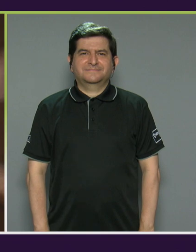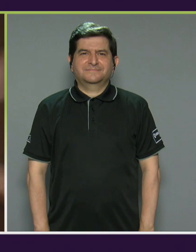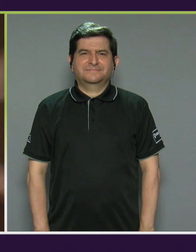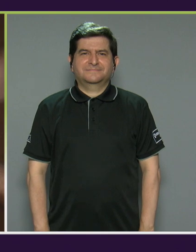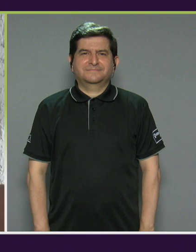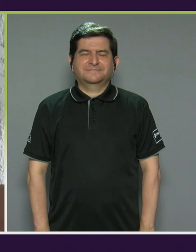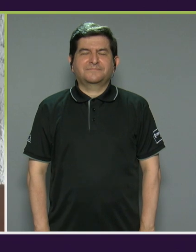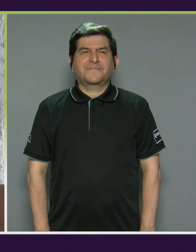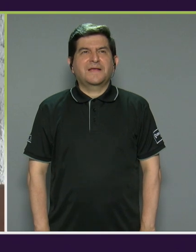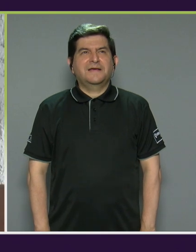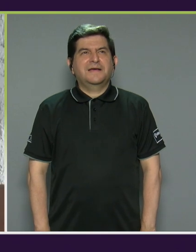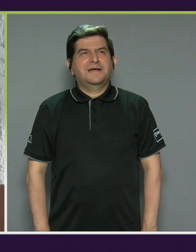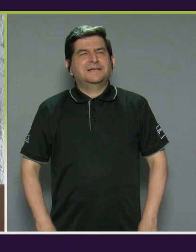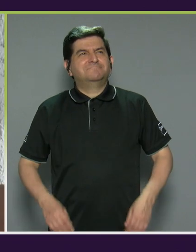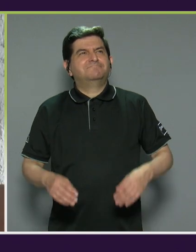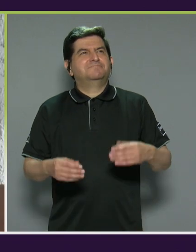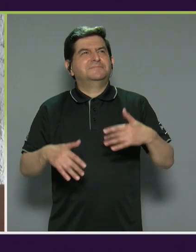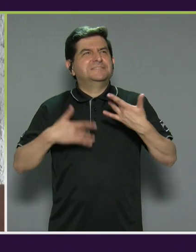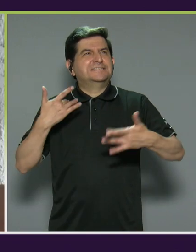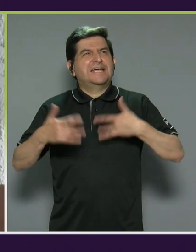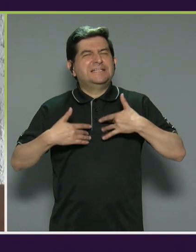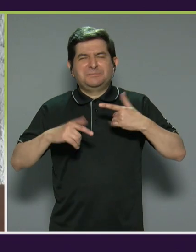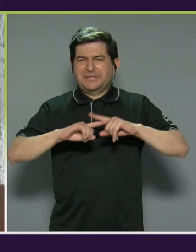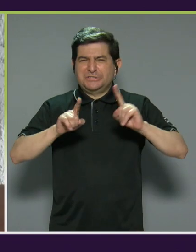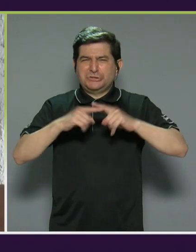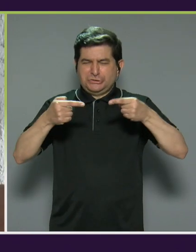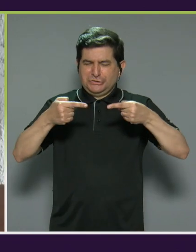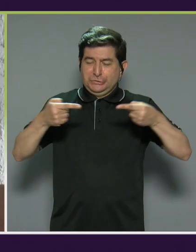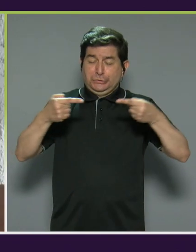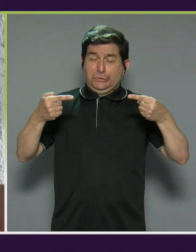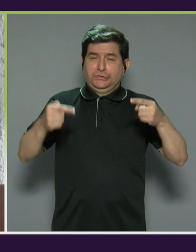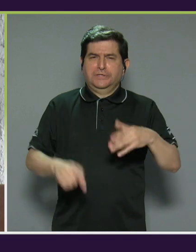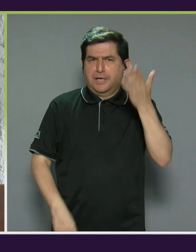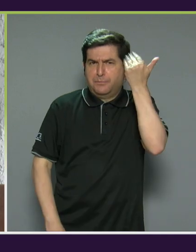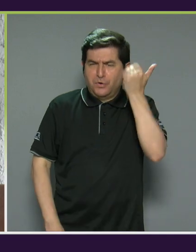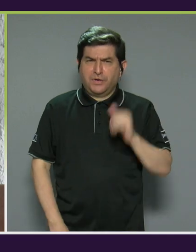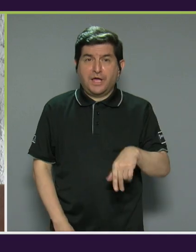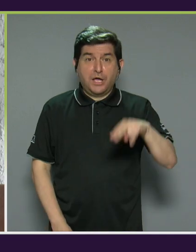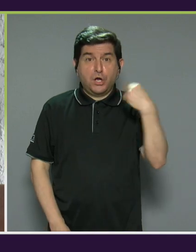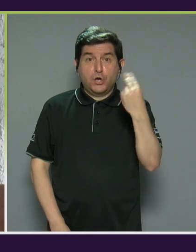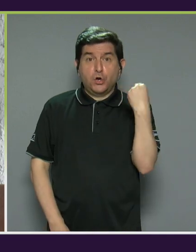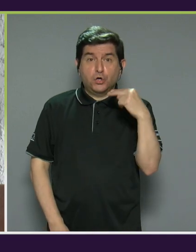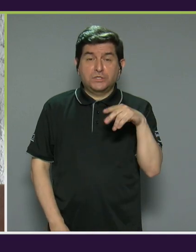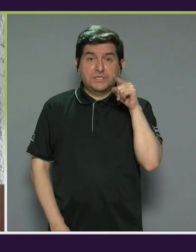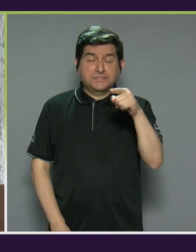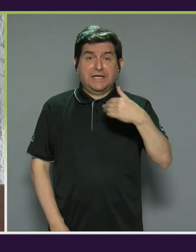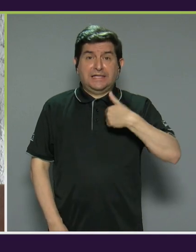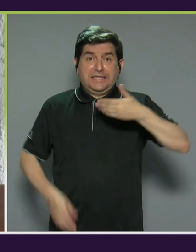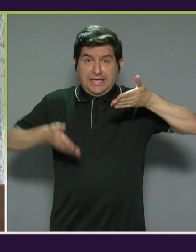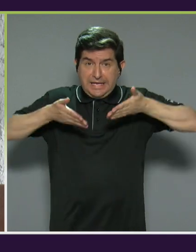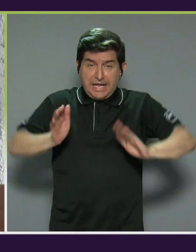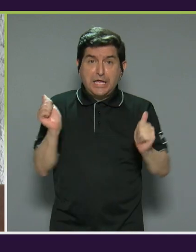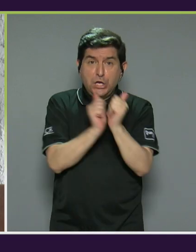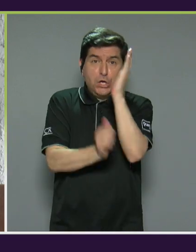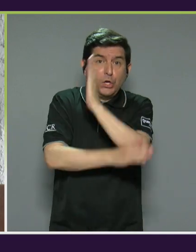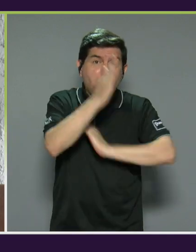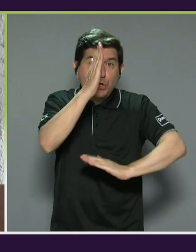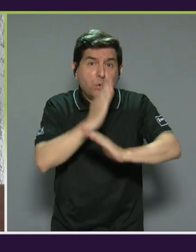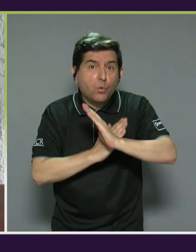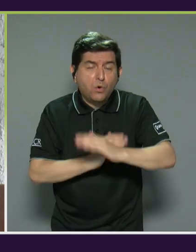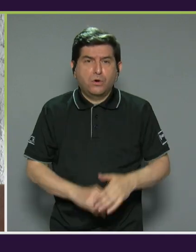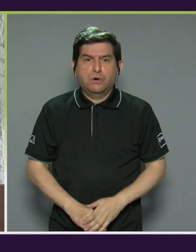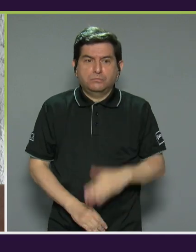Hay como muchos sentimientos encontrados porque te dan la noticia de que estás teniendo un hijo con discapacidad,